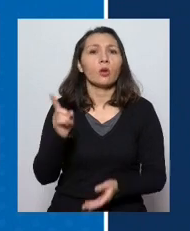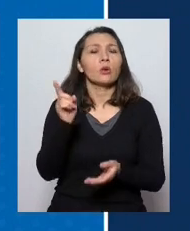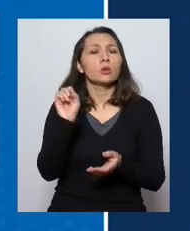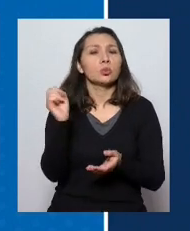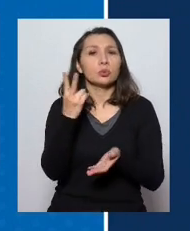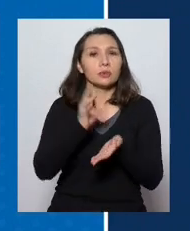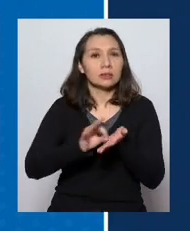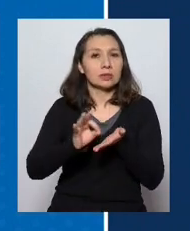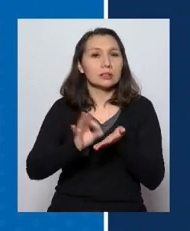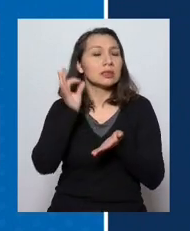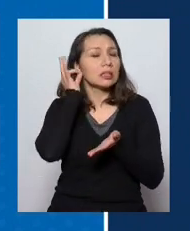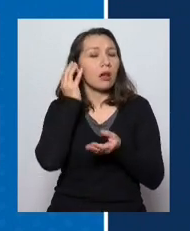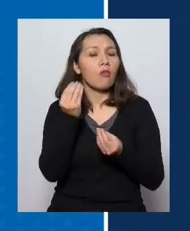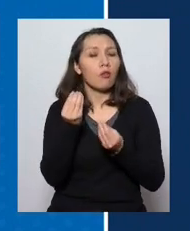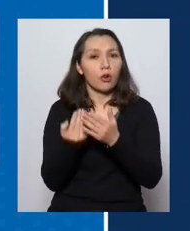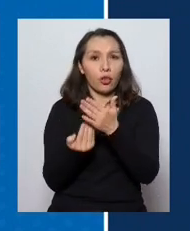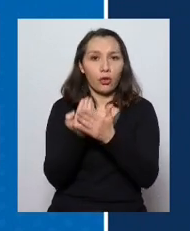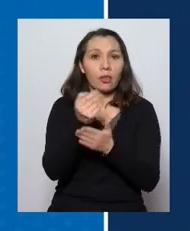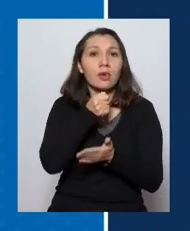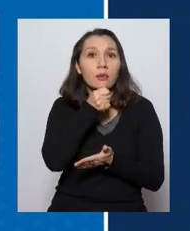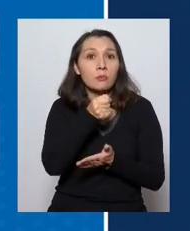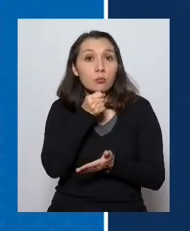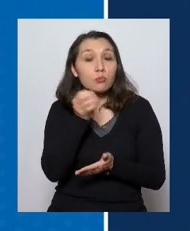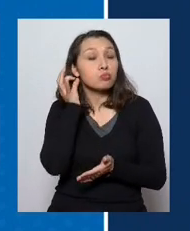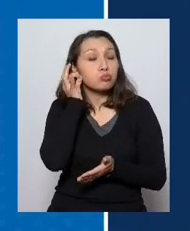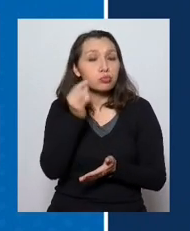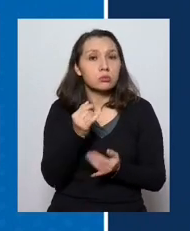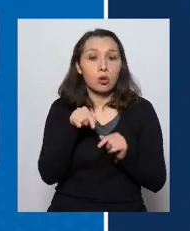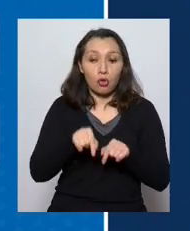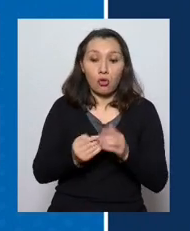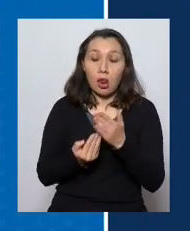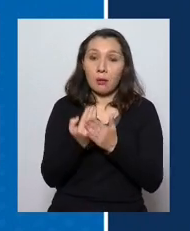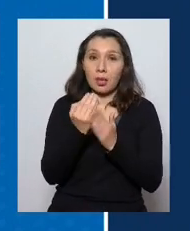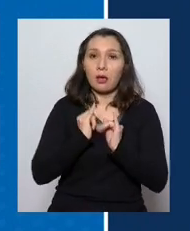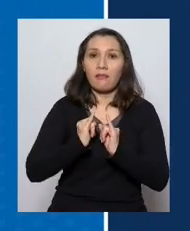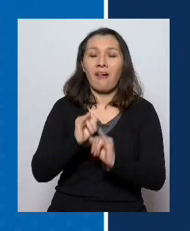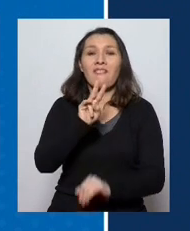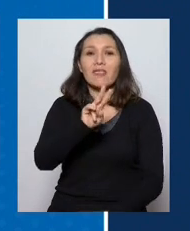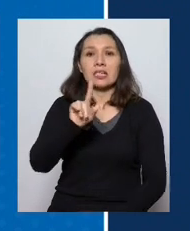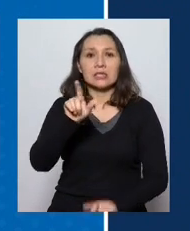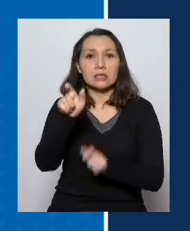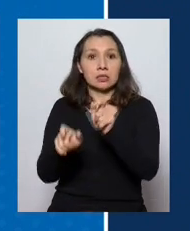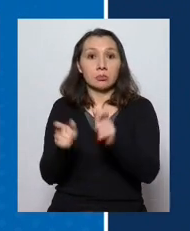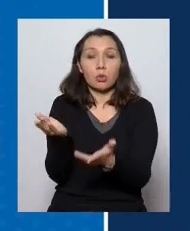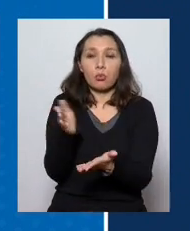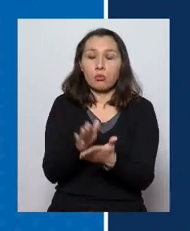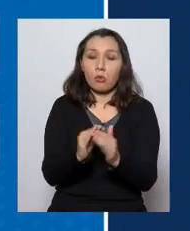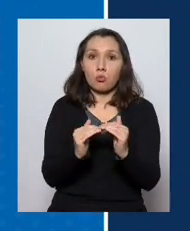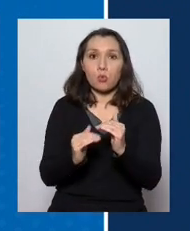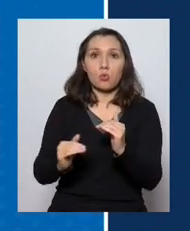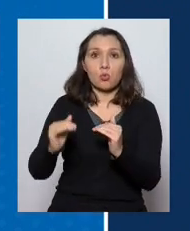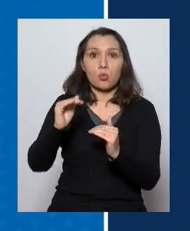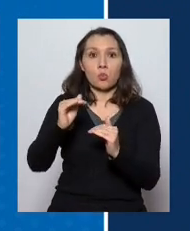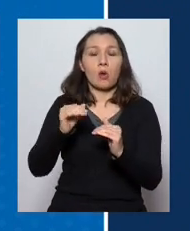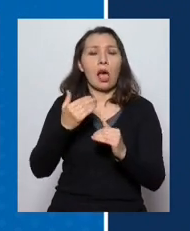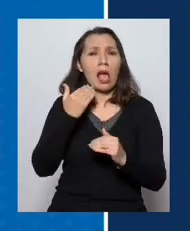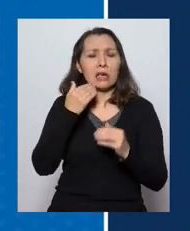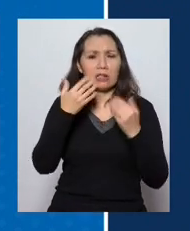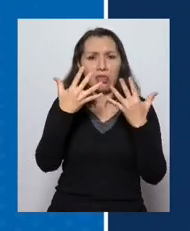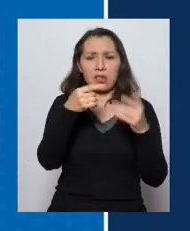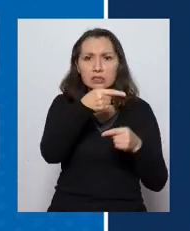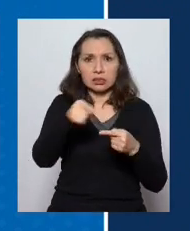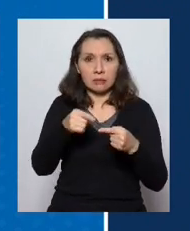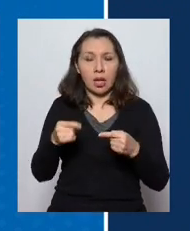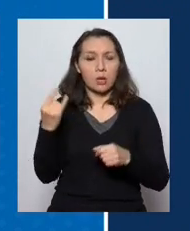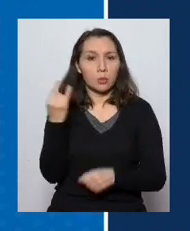Subsecretario, muy buenos días. Durante esta jornada se informó sobre 27 fallecidos, la cifra más alta en estas casi 10 semanas de